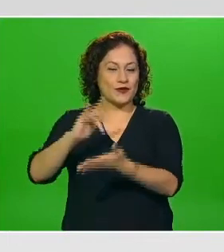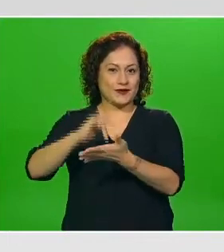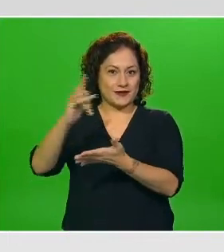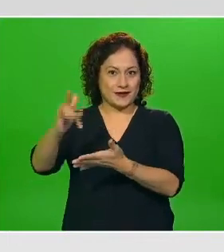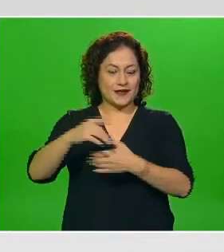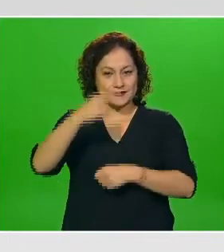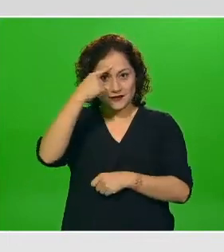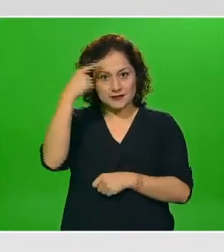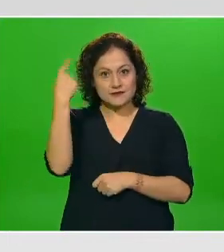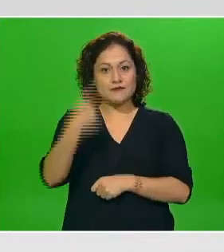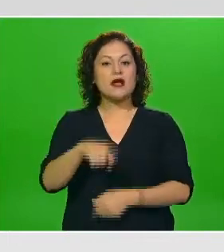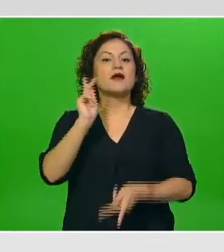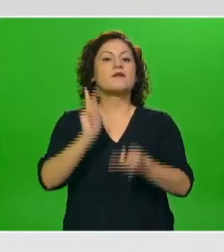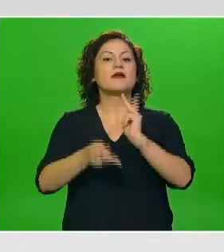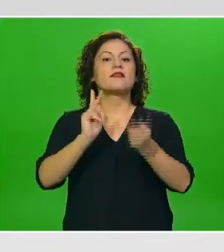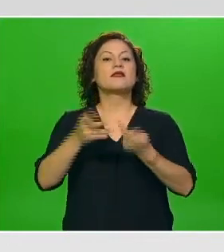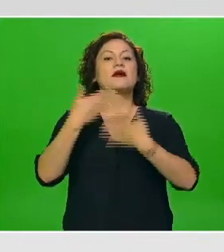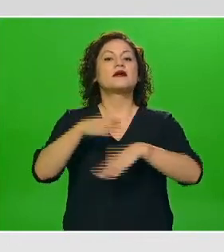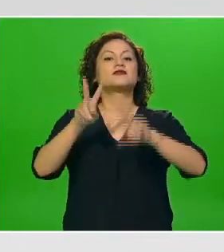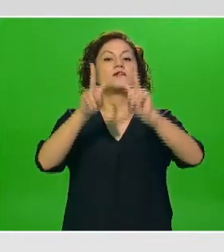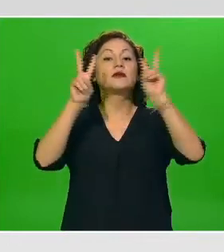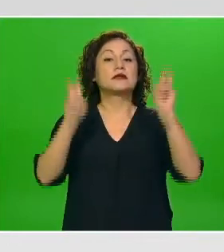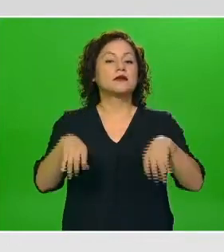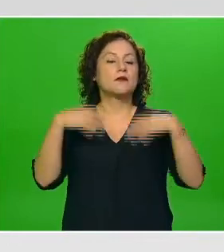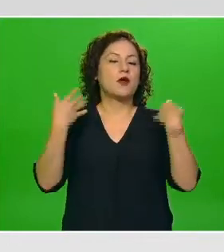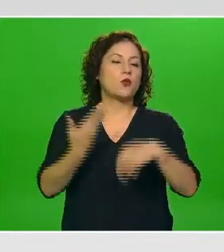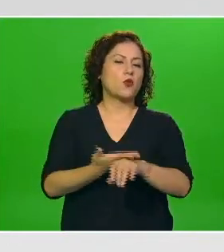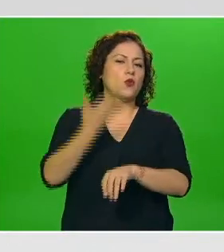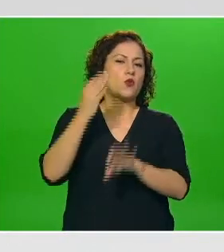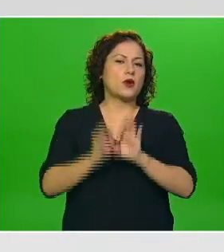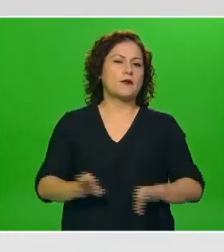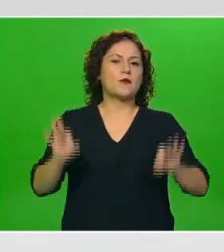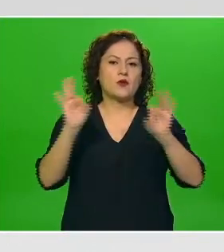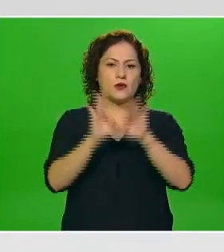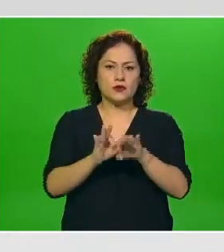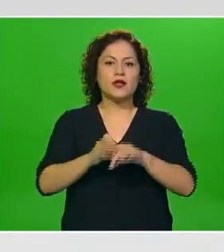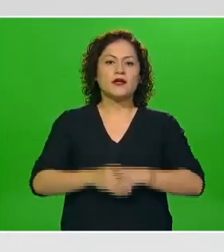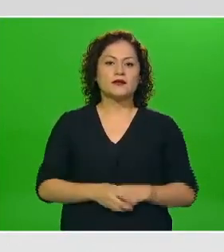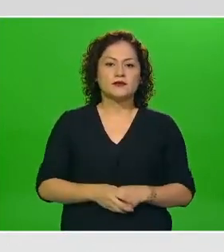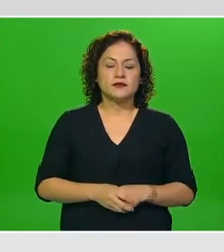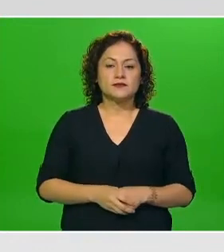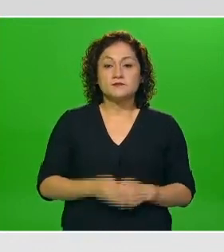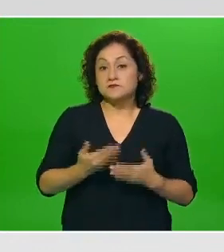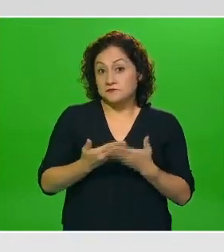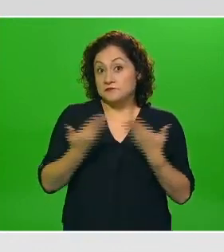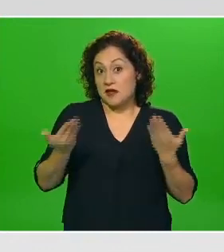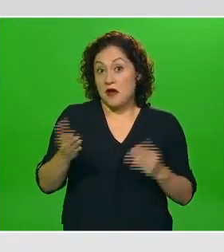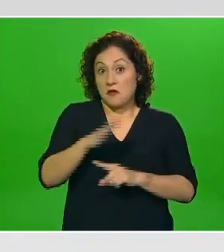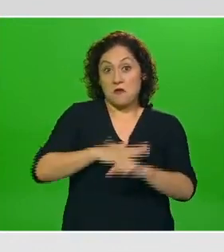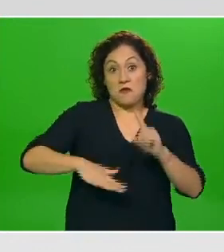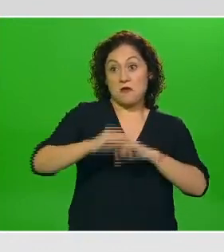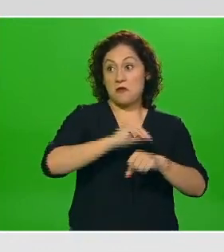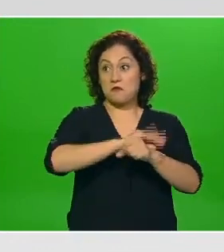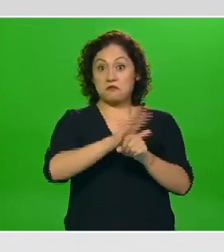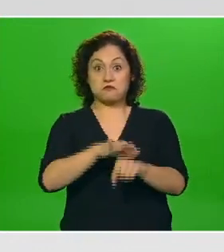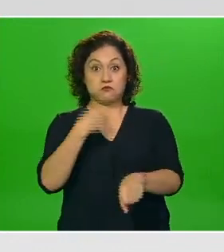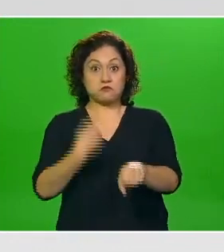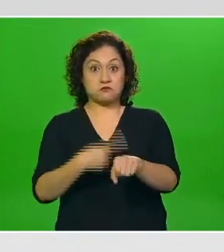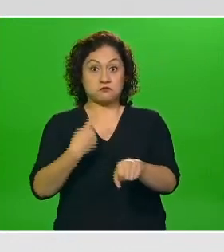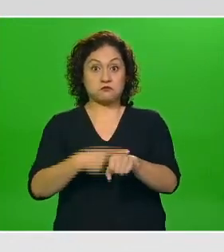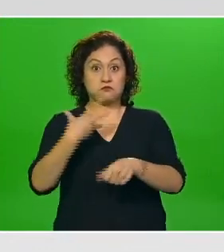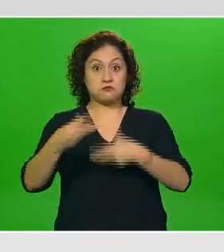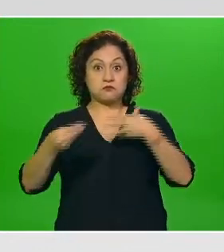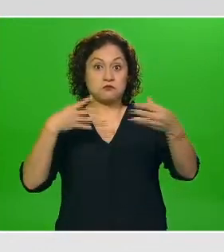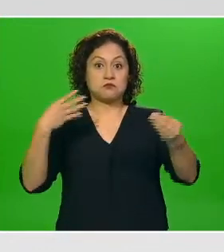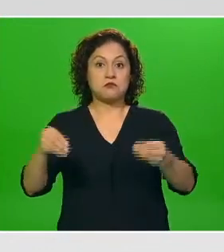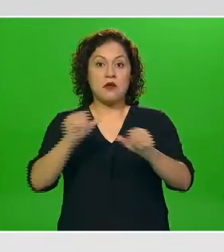tema sumamente importante sobre todo en estos en estos tiempos de pandemia y que tiene que ver con la población